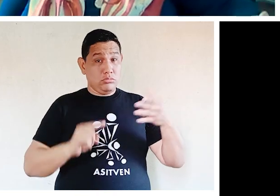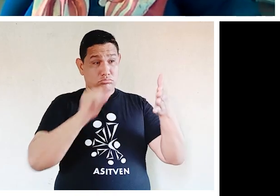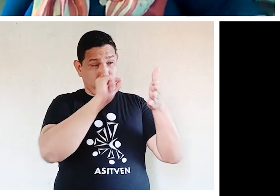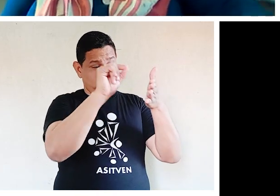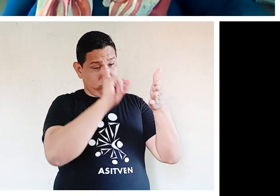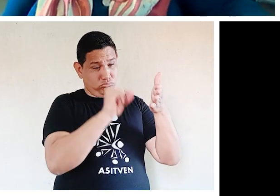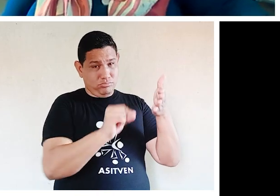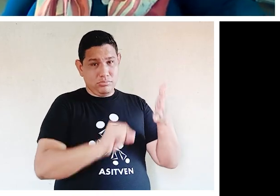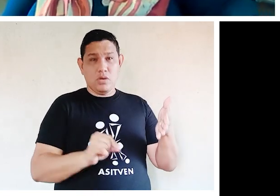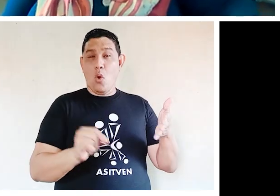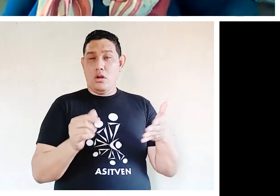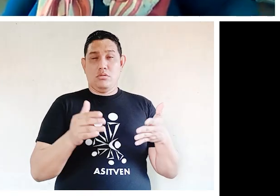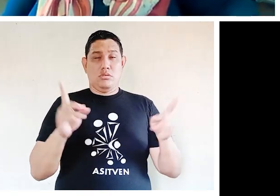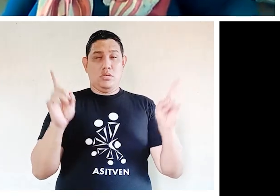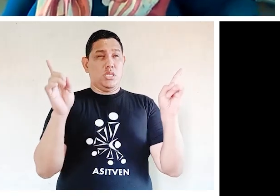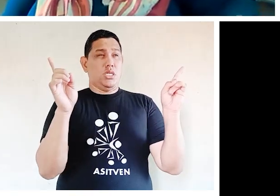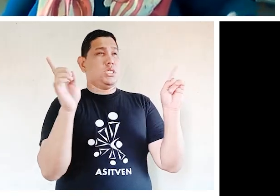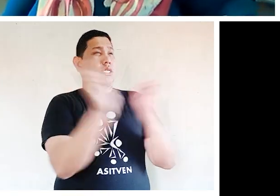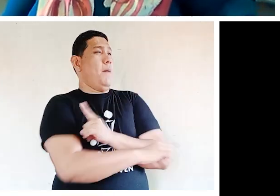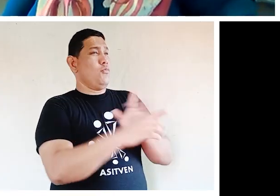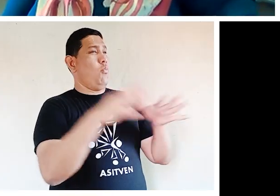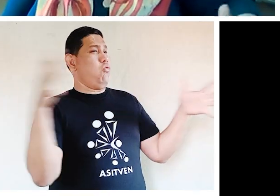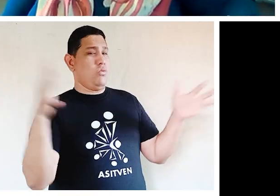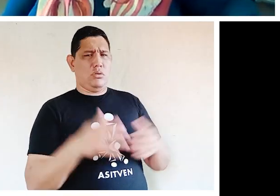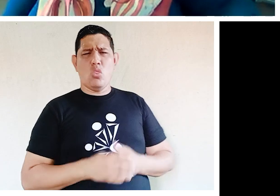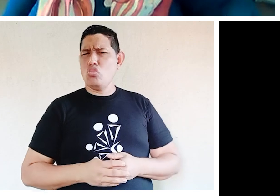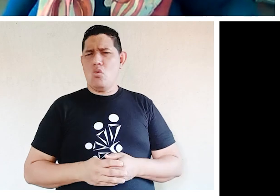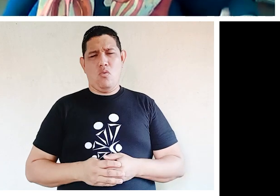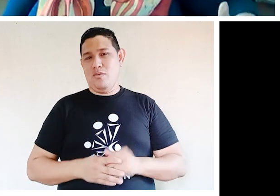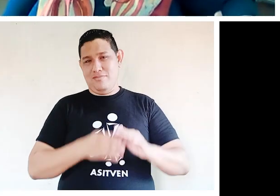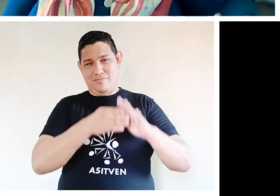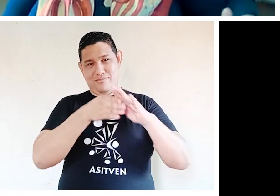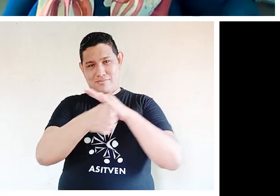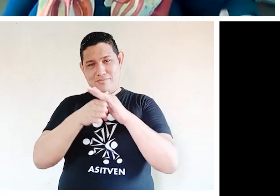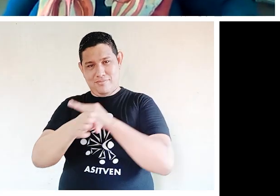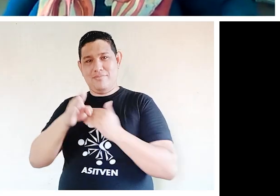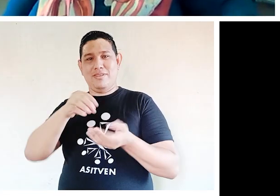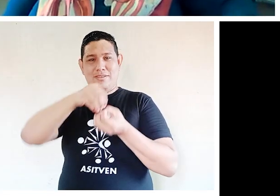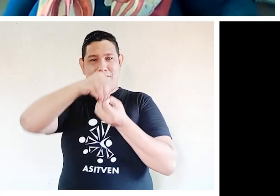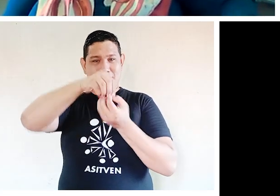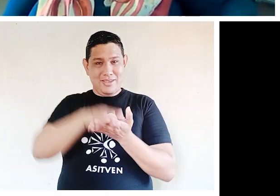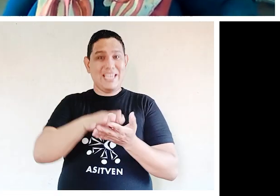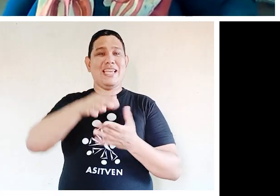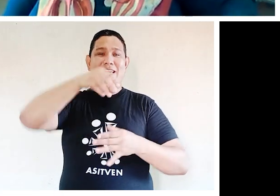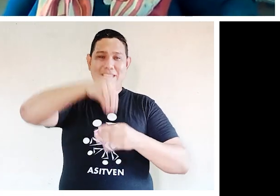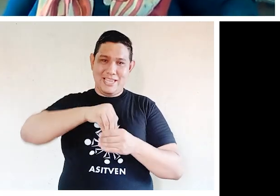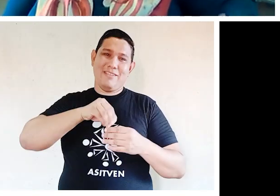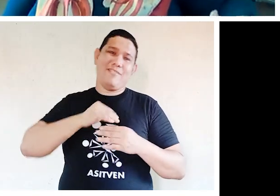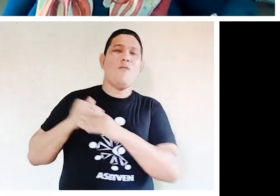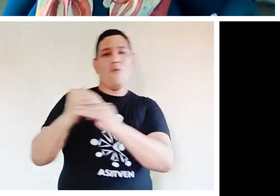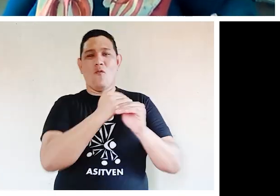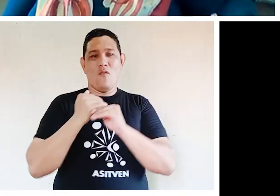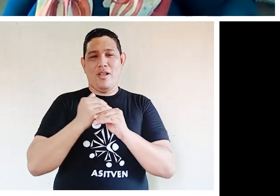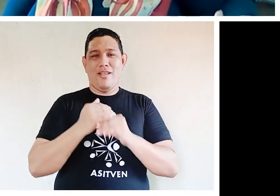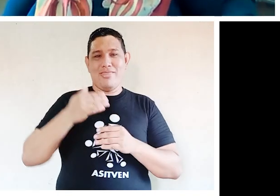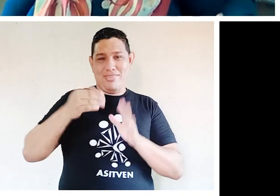son grandes cambios porque al hablar de accesibilidad y de equiparación, de igualdad de oportunidades de derechos, no